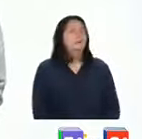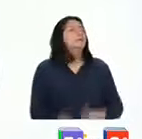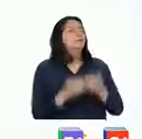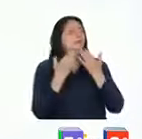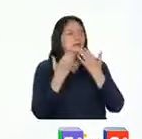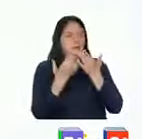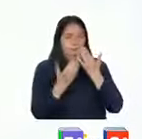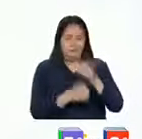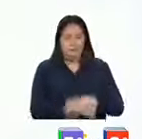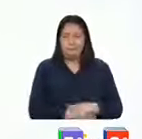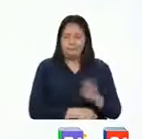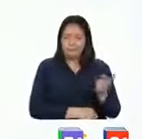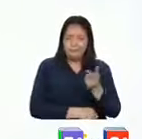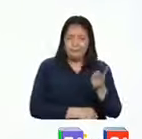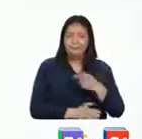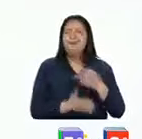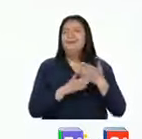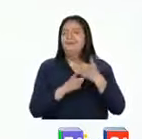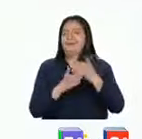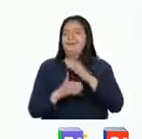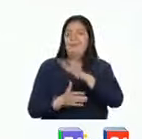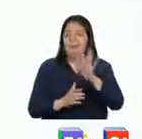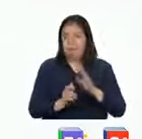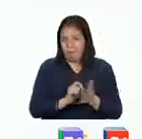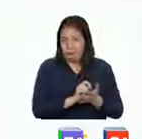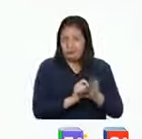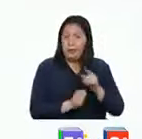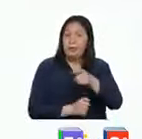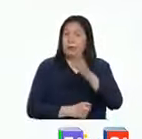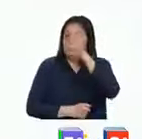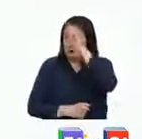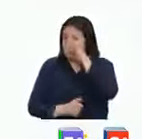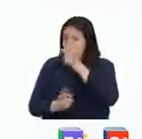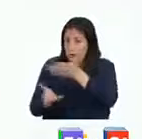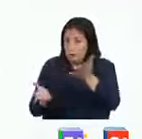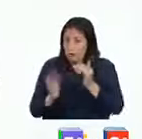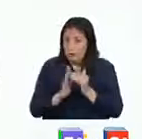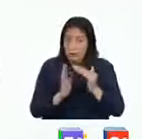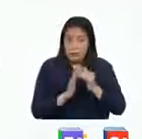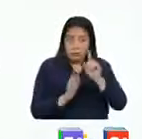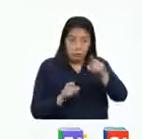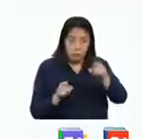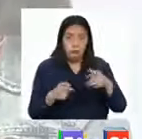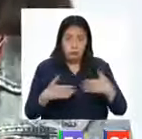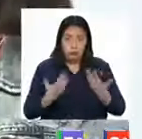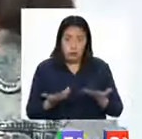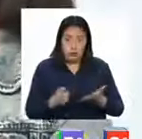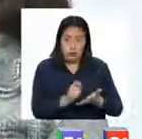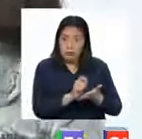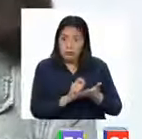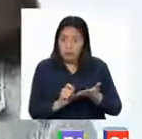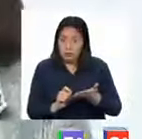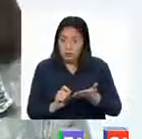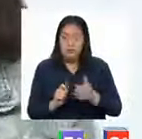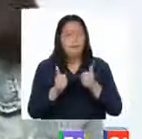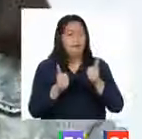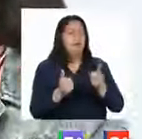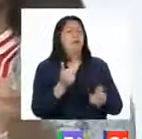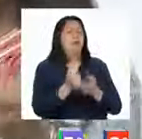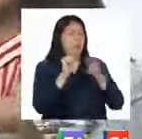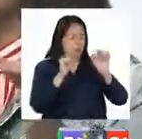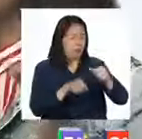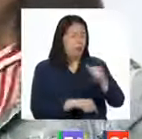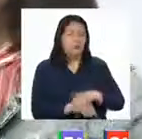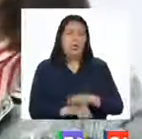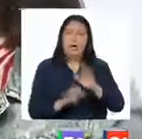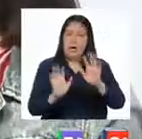Gracias, Melanie y Uriel por compartir sus textos. Chicos y chicas en casa, ¿lograron redactar también sus textos? Estoy segura de